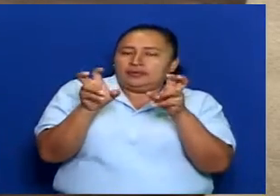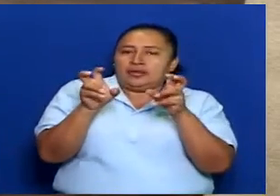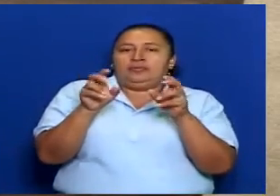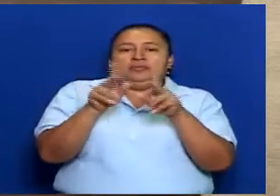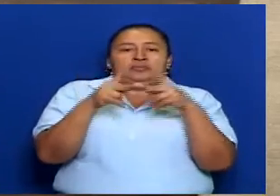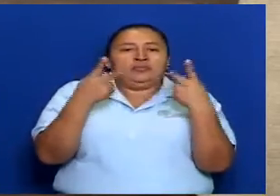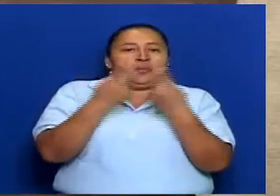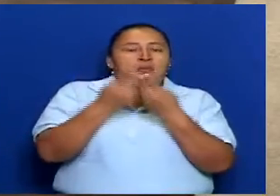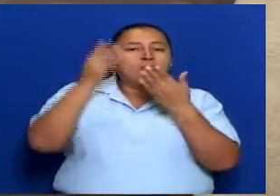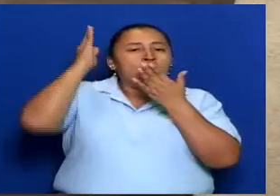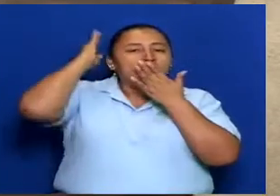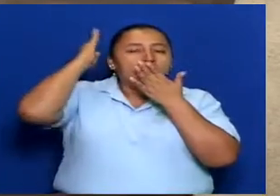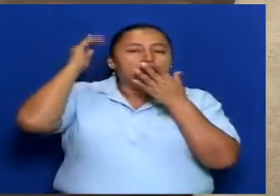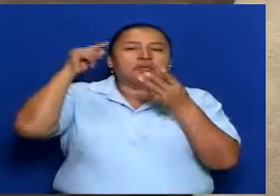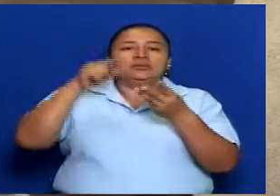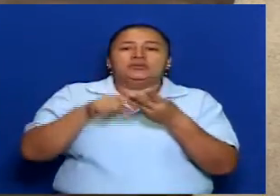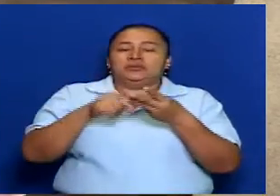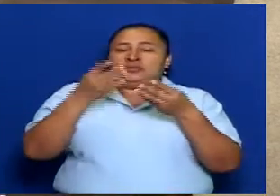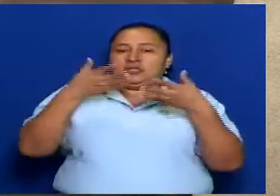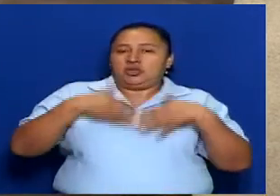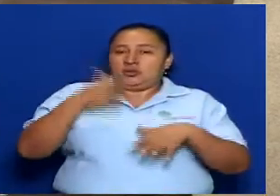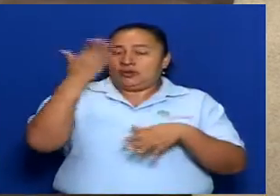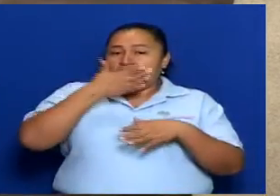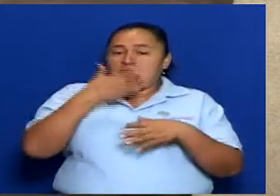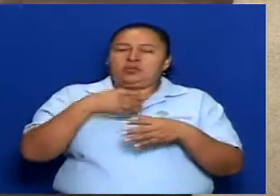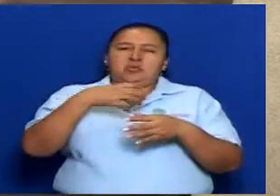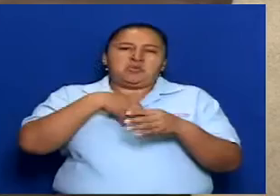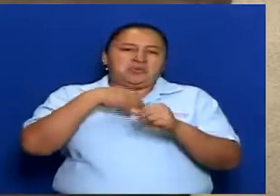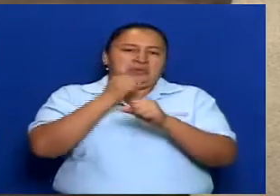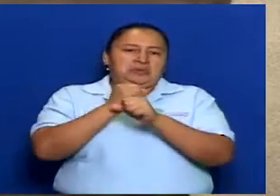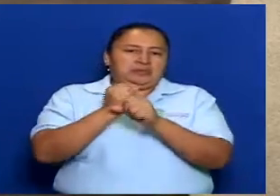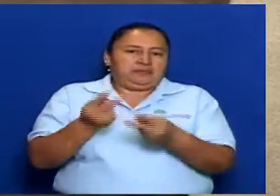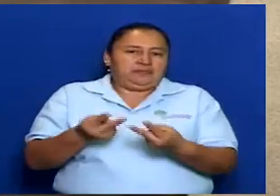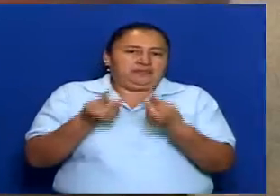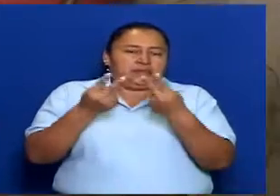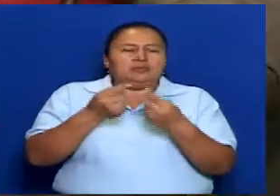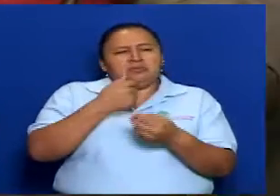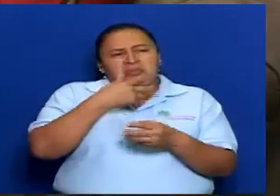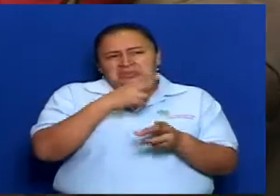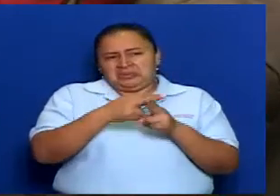los Pueblos Originarios, Afrodescendientes y Regímenes Autonómicos. ¿Por qué se da el cambio?